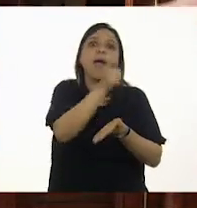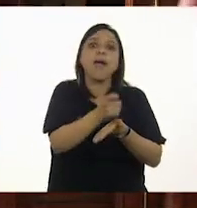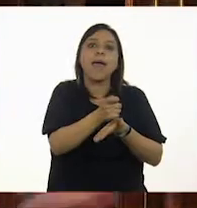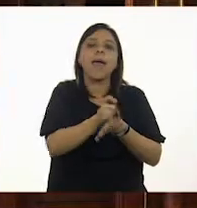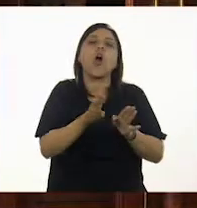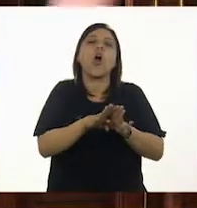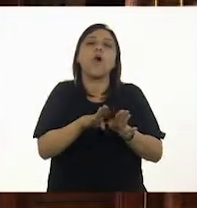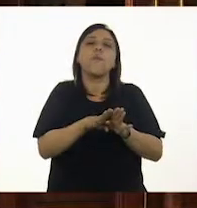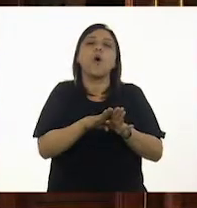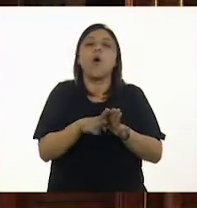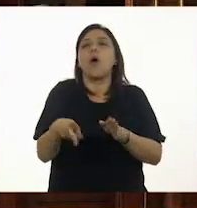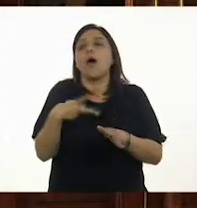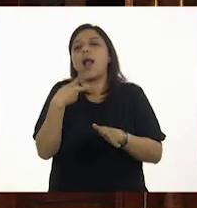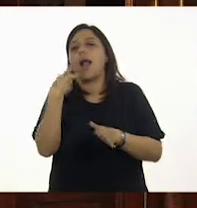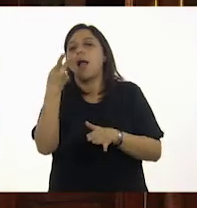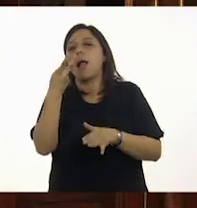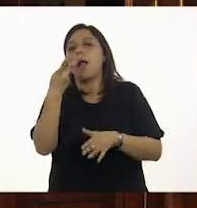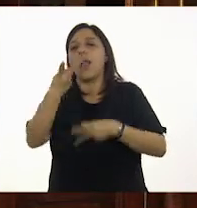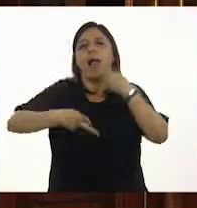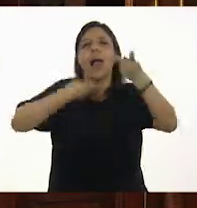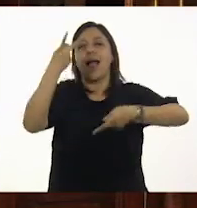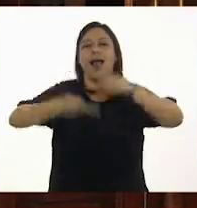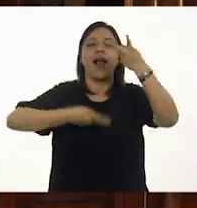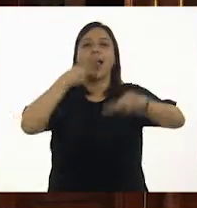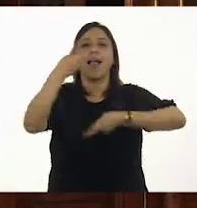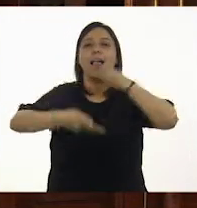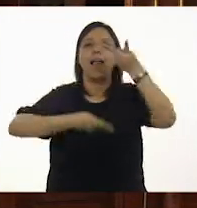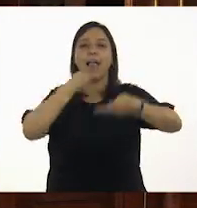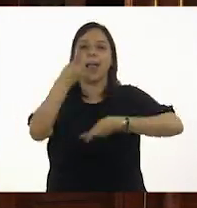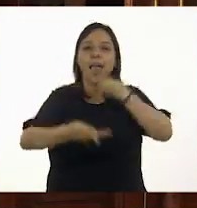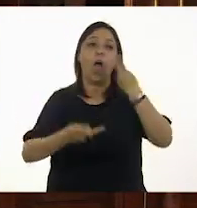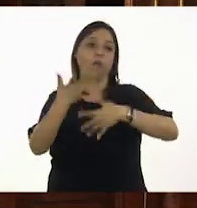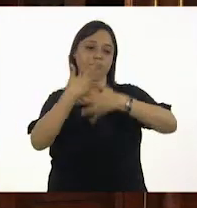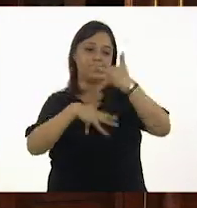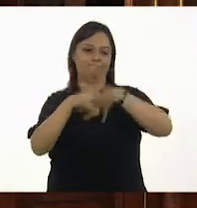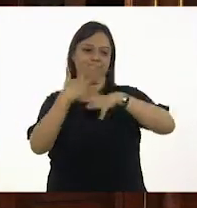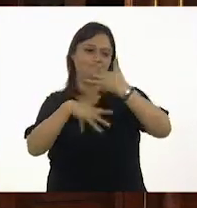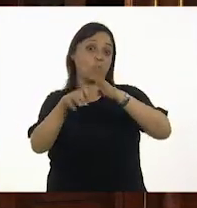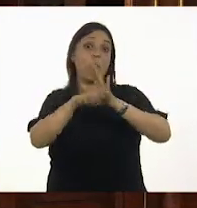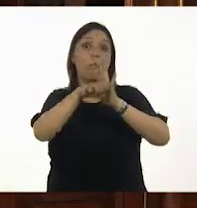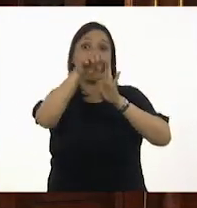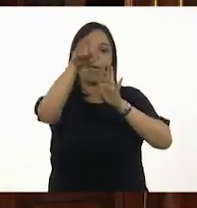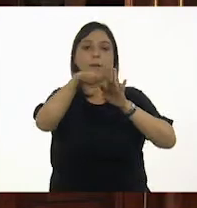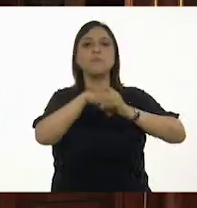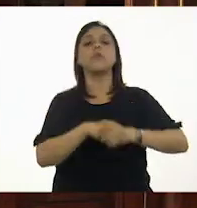soltarse, a hablar. Las señas, siempre, por ejemplo,